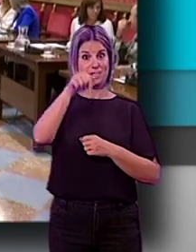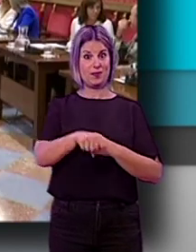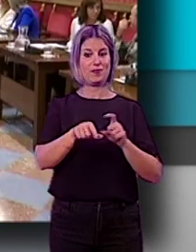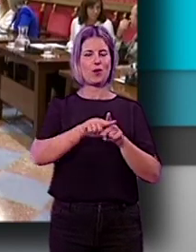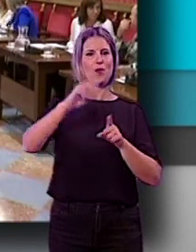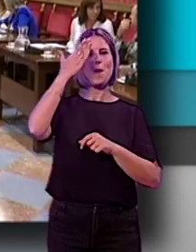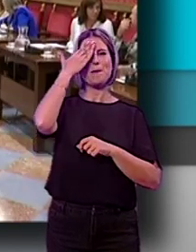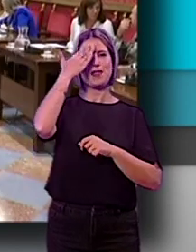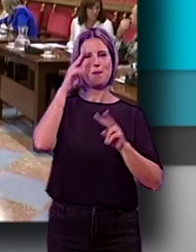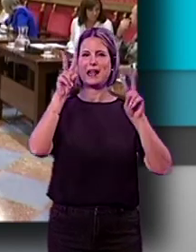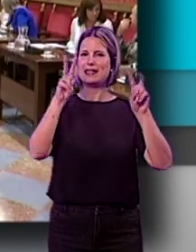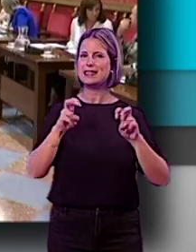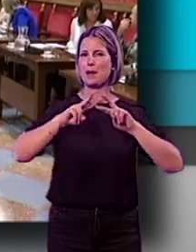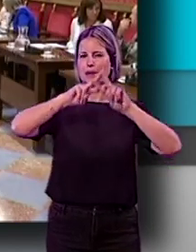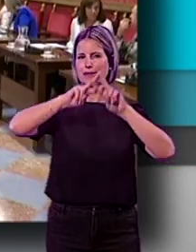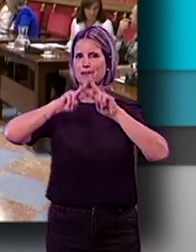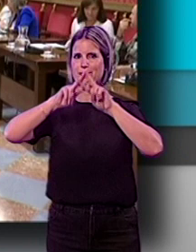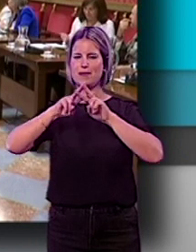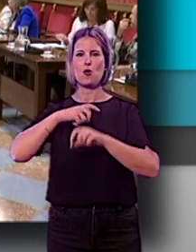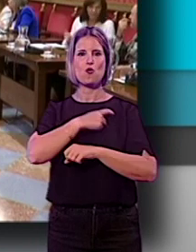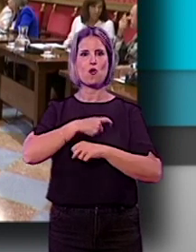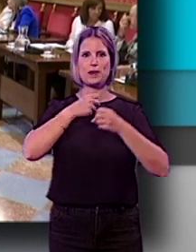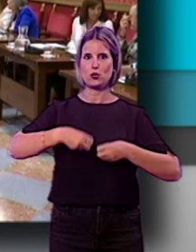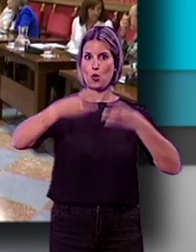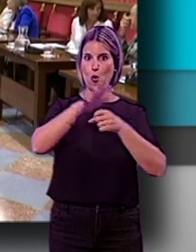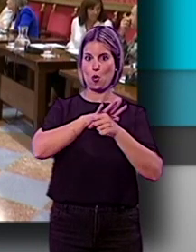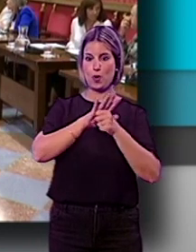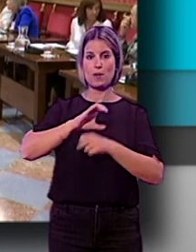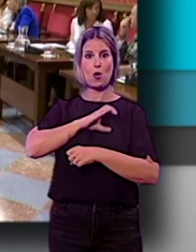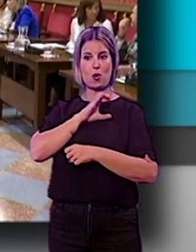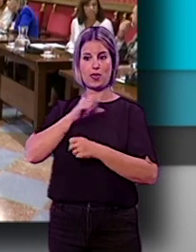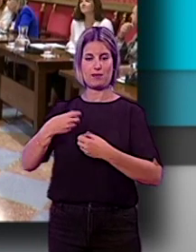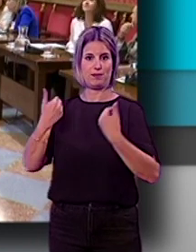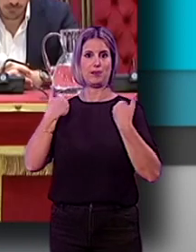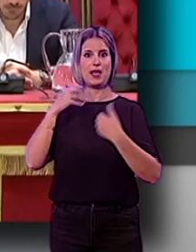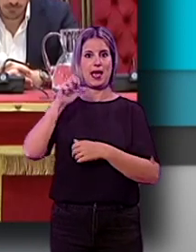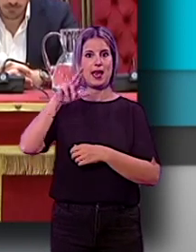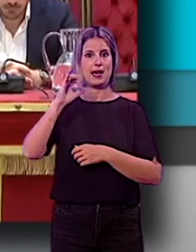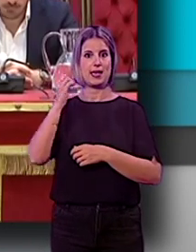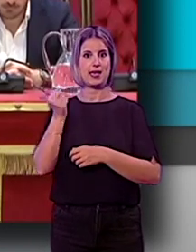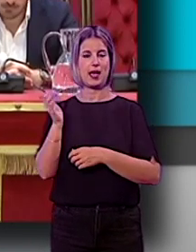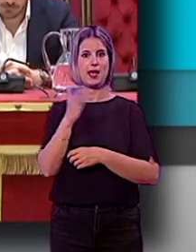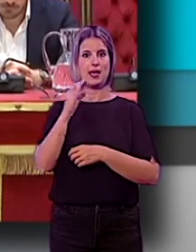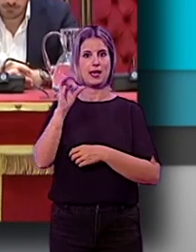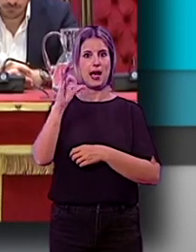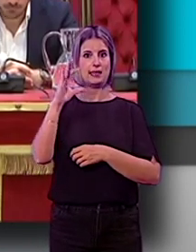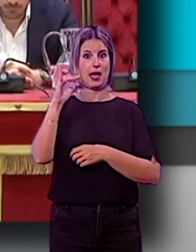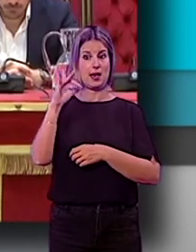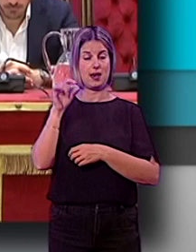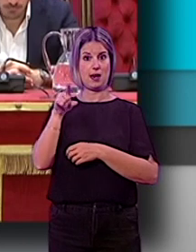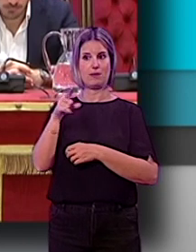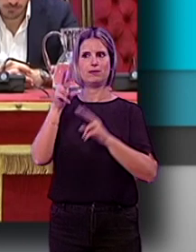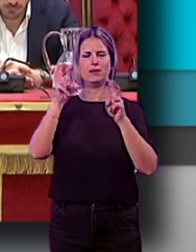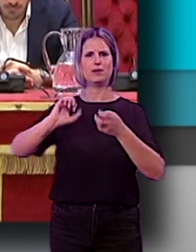uno de los principales asuntos analizados en la Comisión de Urbanismo, en la que el concejal del área, Enrique Catalina, ha señalado que con esta cesión han dado